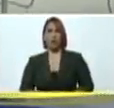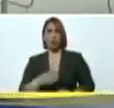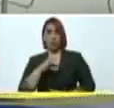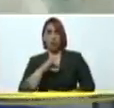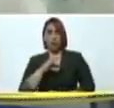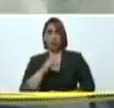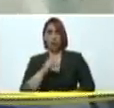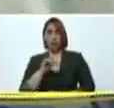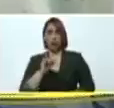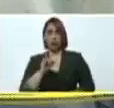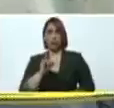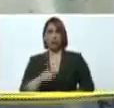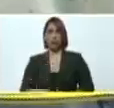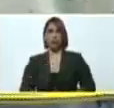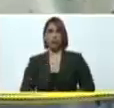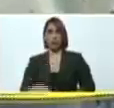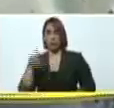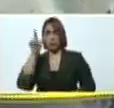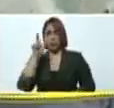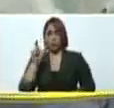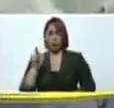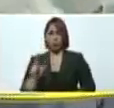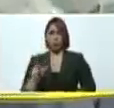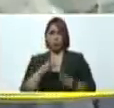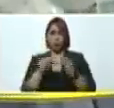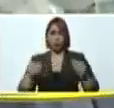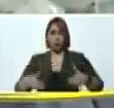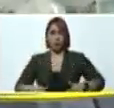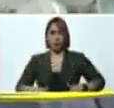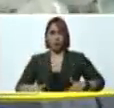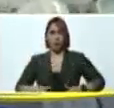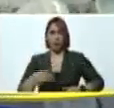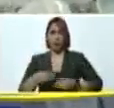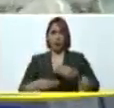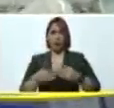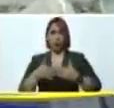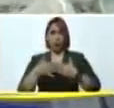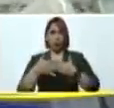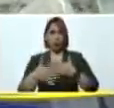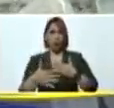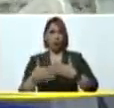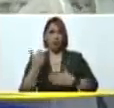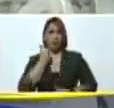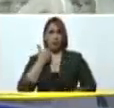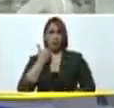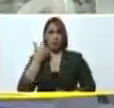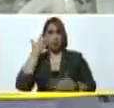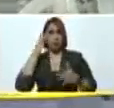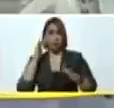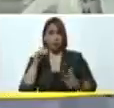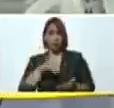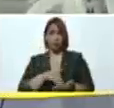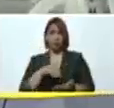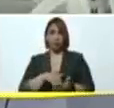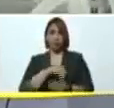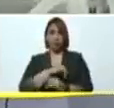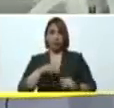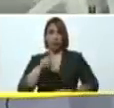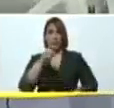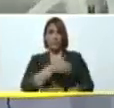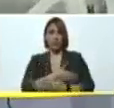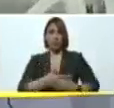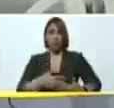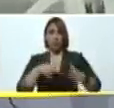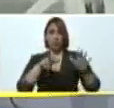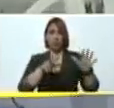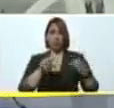que fueron la columna vertebral de todo el esfuerzo que se ha hecho durante la pandemia en el caso de Miranda presidente ya son un millón